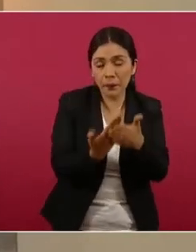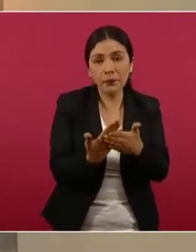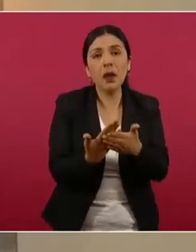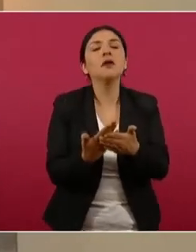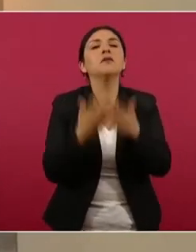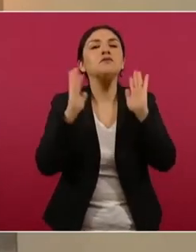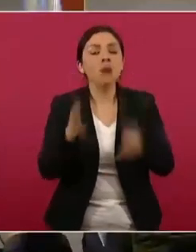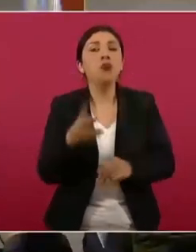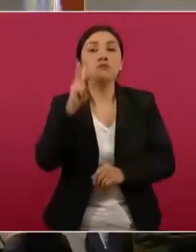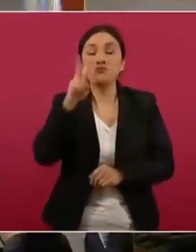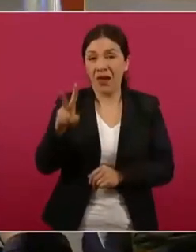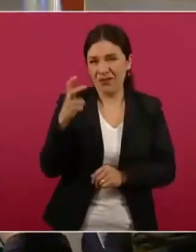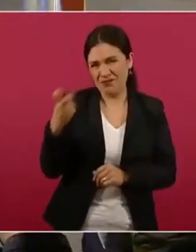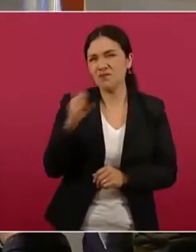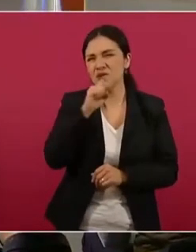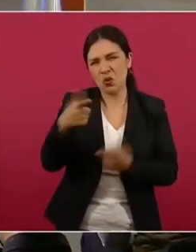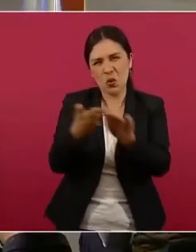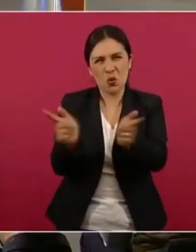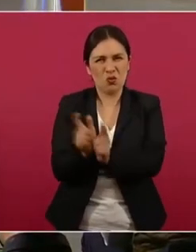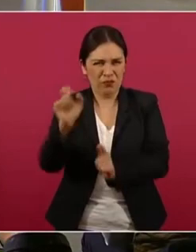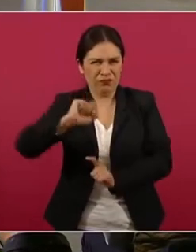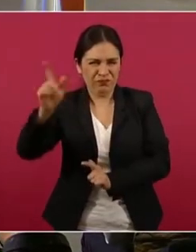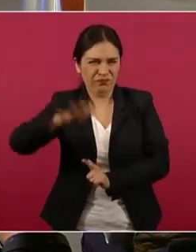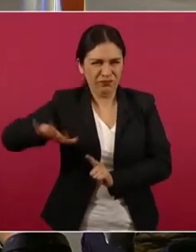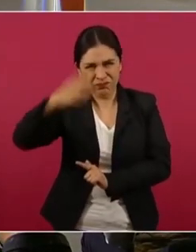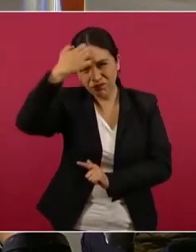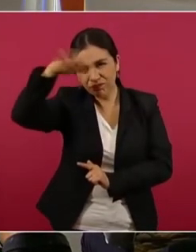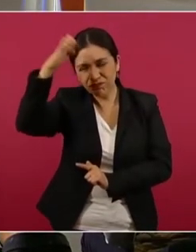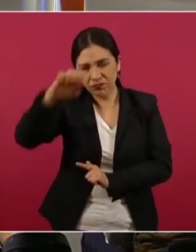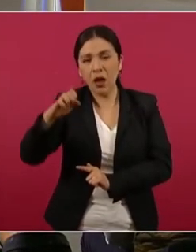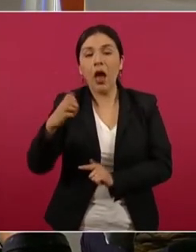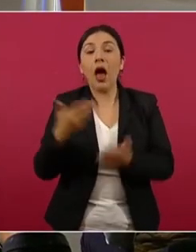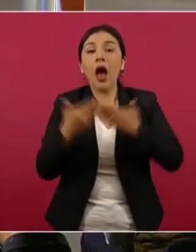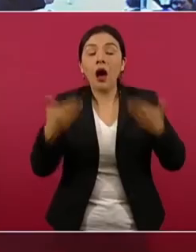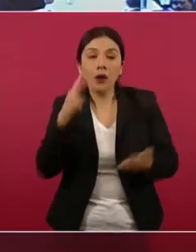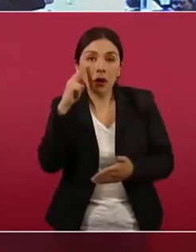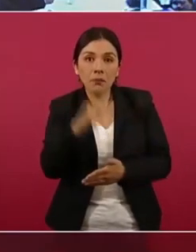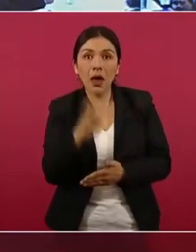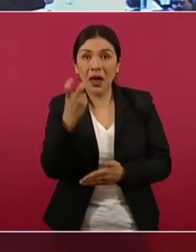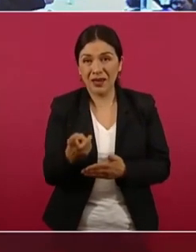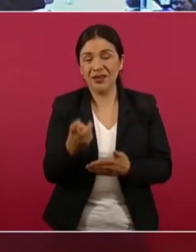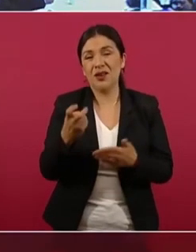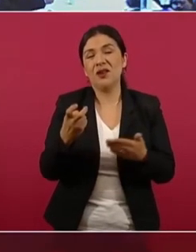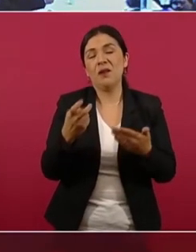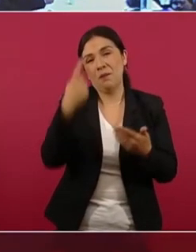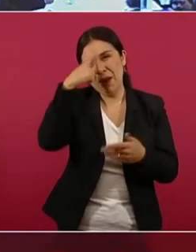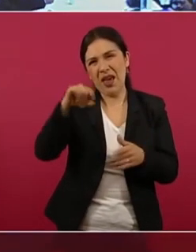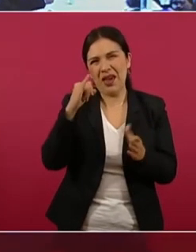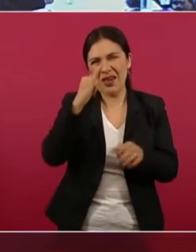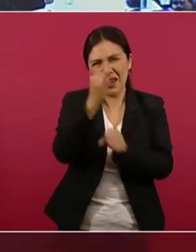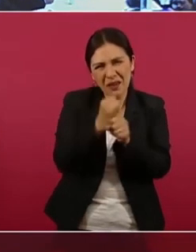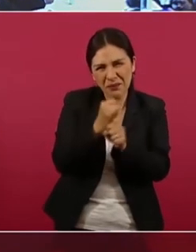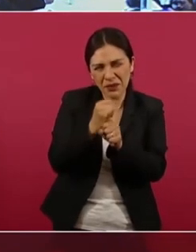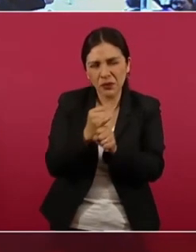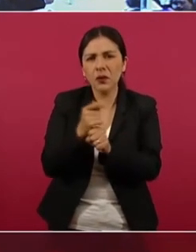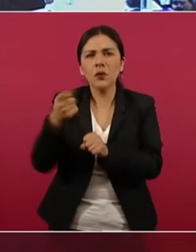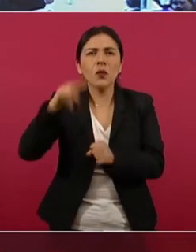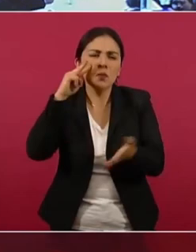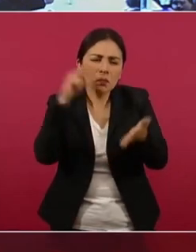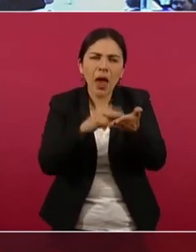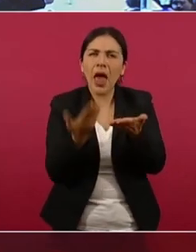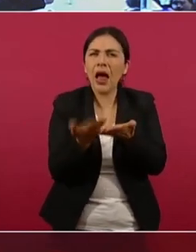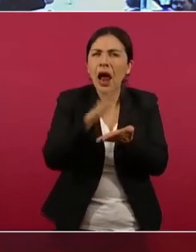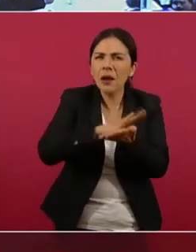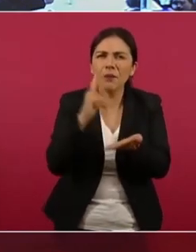constatar por este grupo que ya obran dentro de la carpeta de investigación, a la cual han tenido acceso